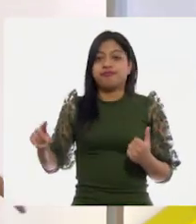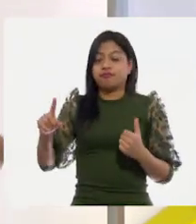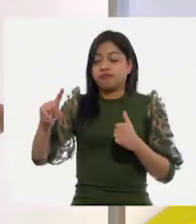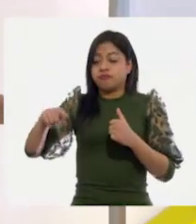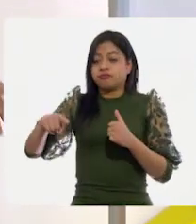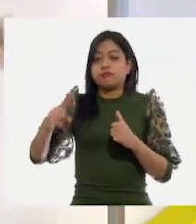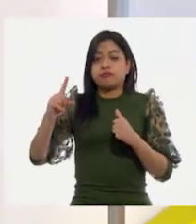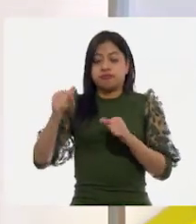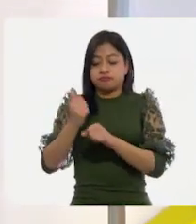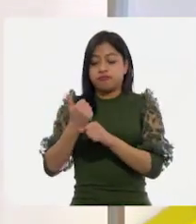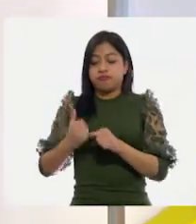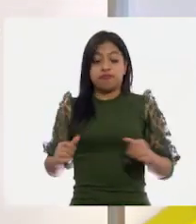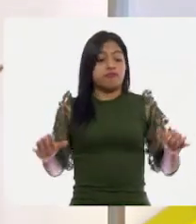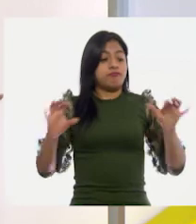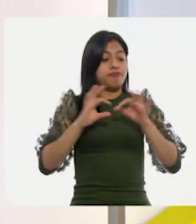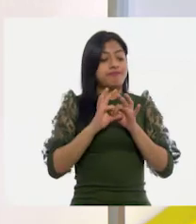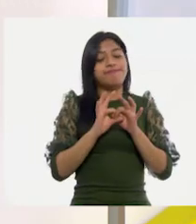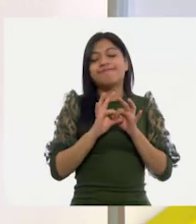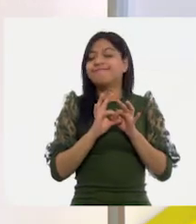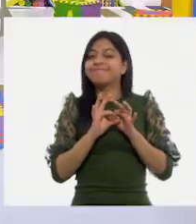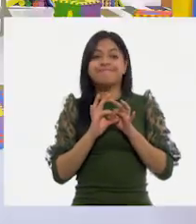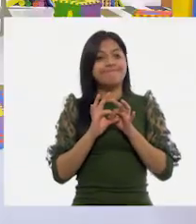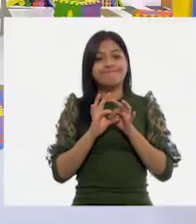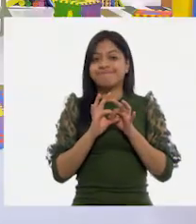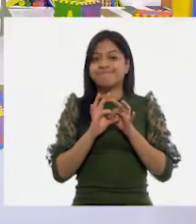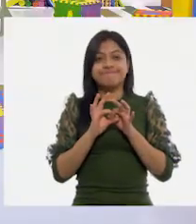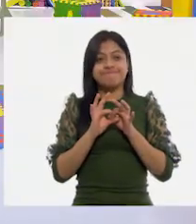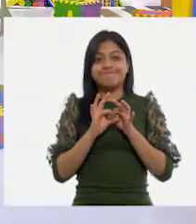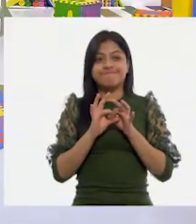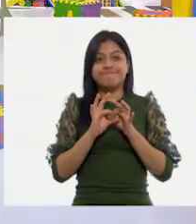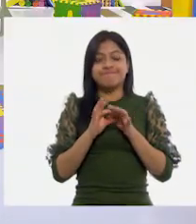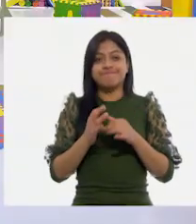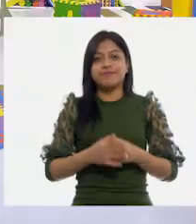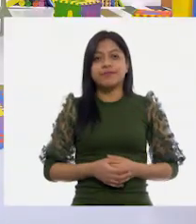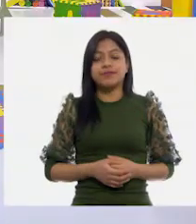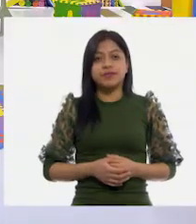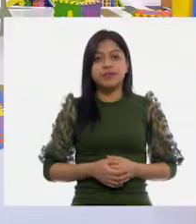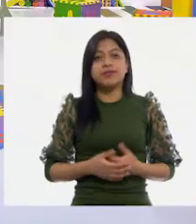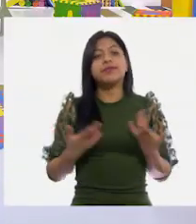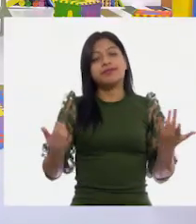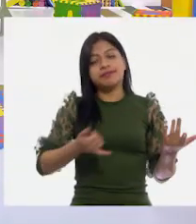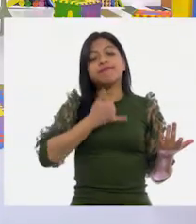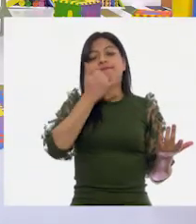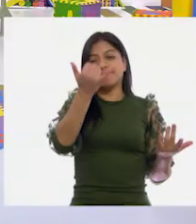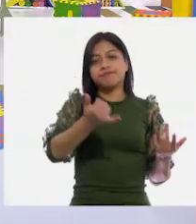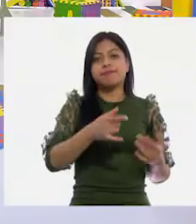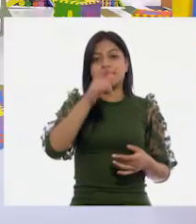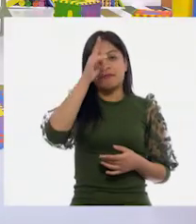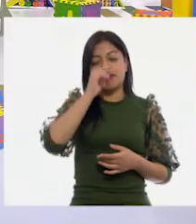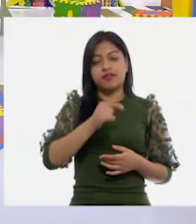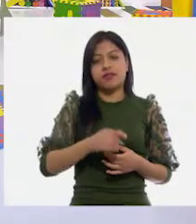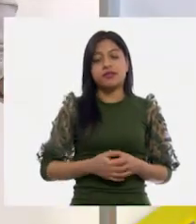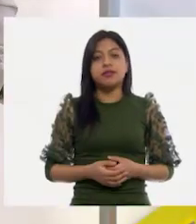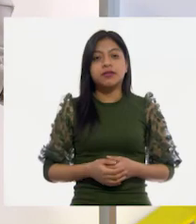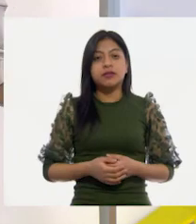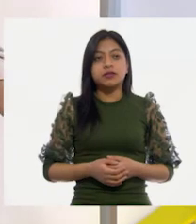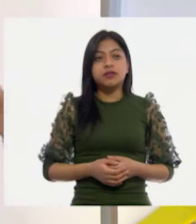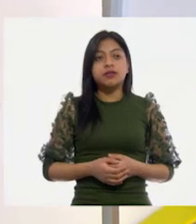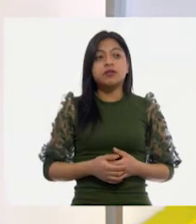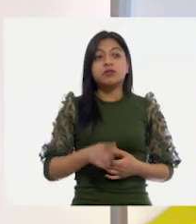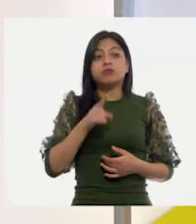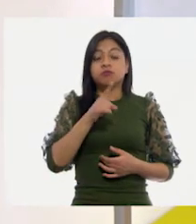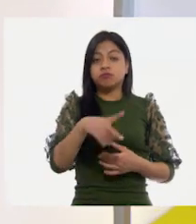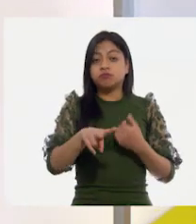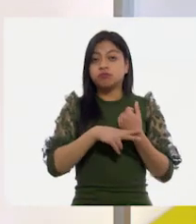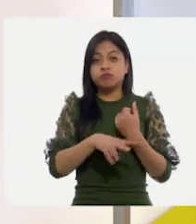trasvasamos y no, no se llenó. Entonces, quiere decir que se equivocó. Bueno, si no fue con